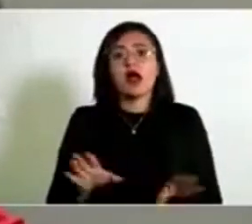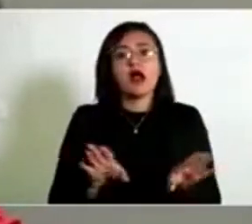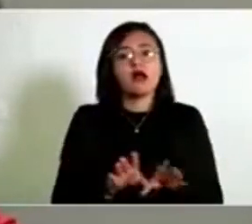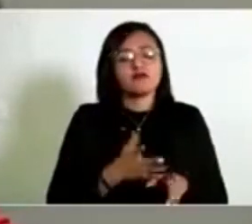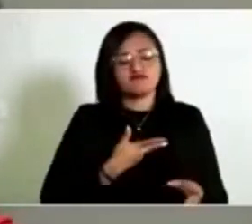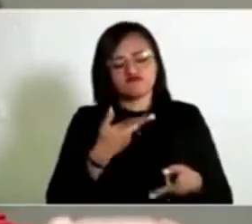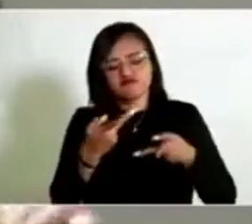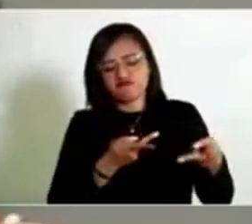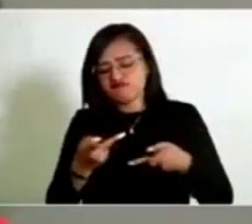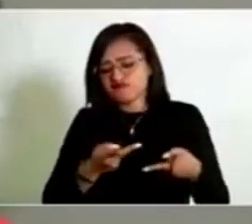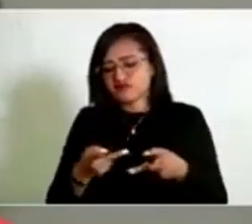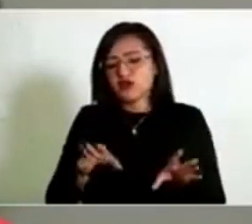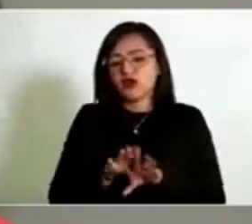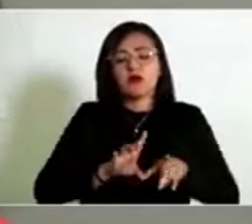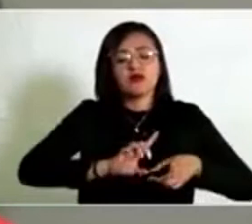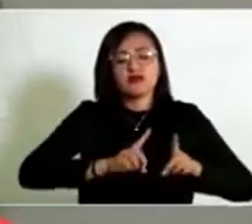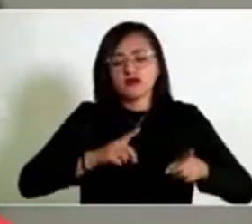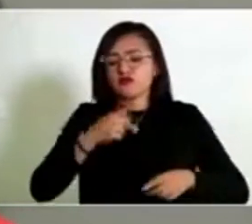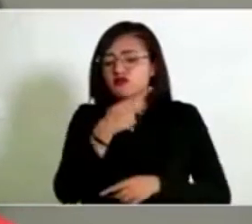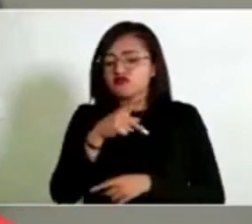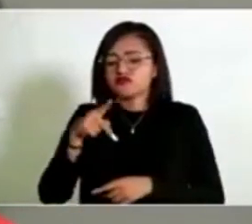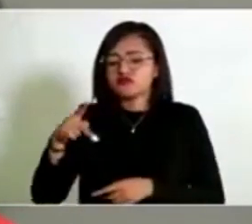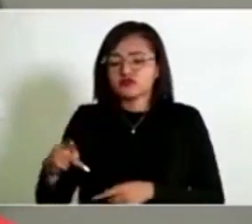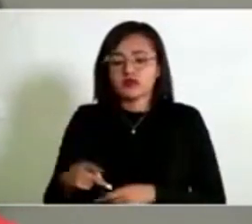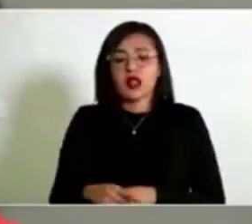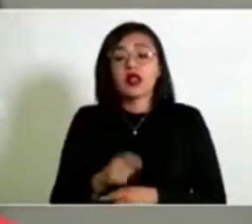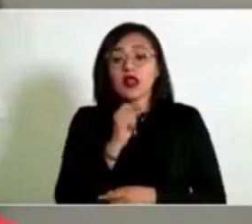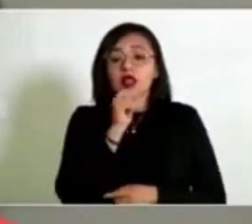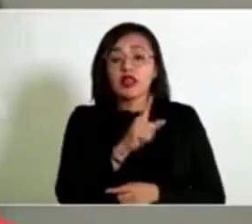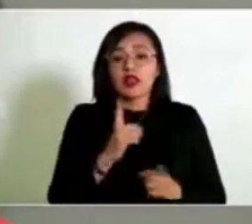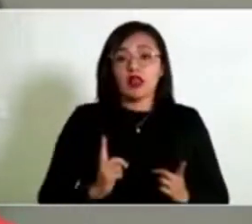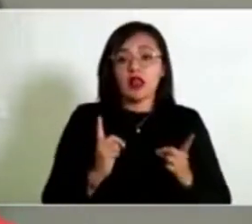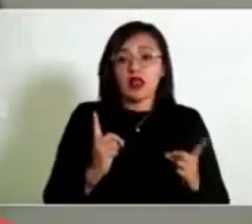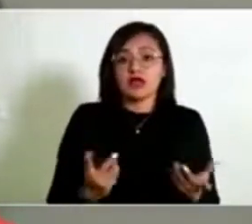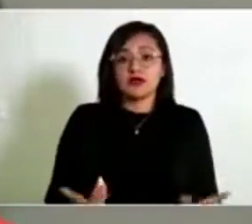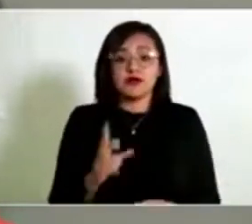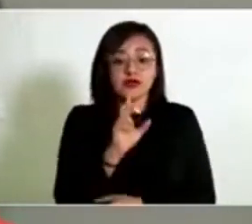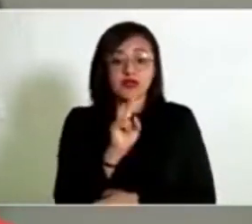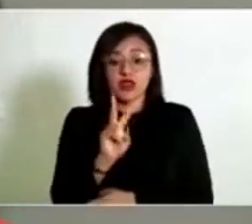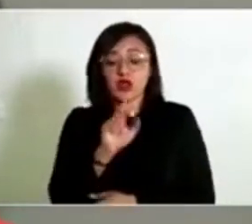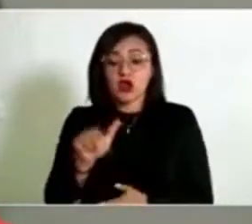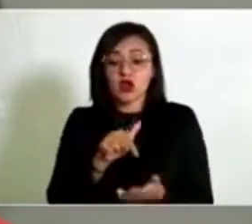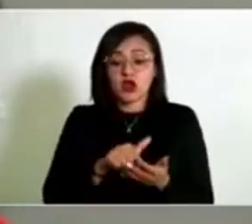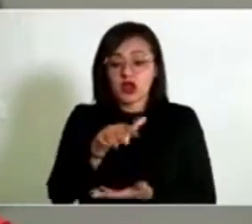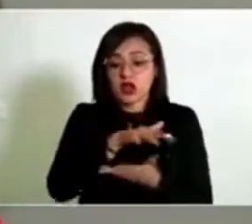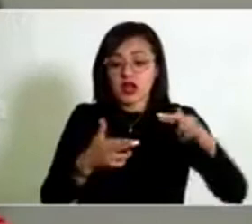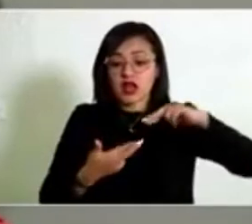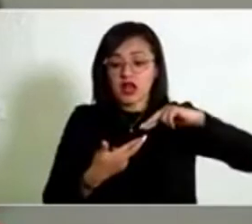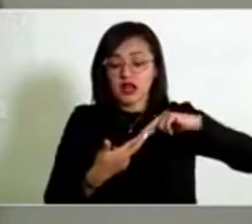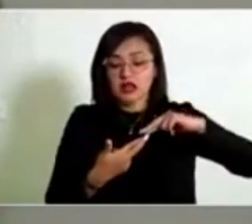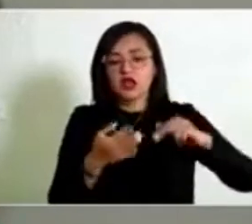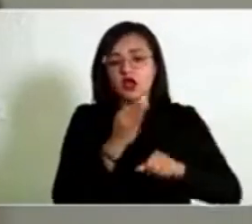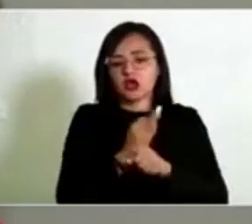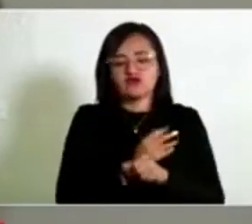Desarrollo y la cobertura que se está dando es en las 32 regiones que fueron establecidas en este